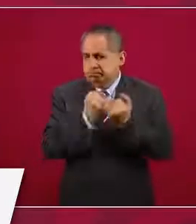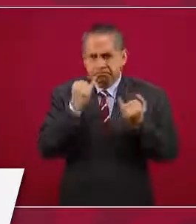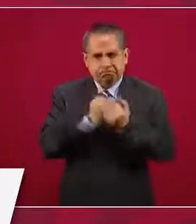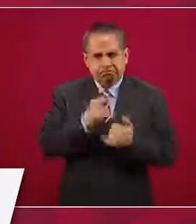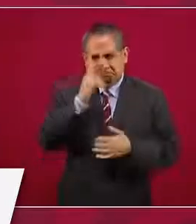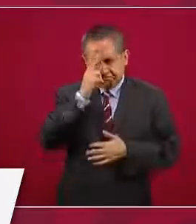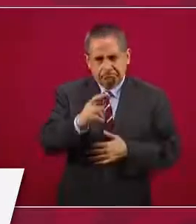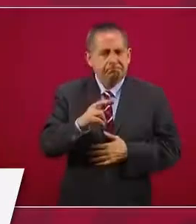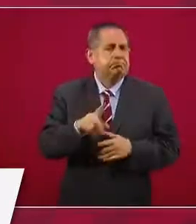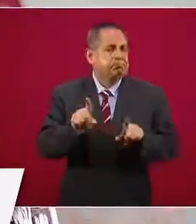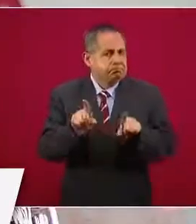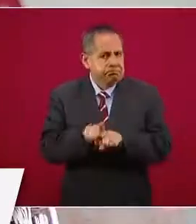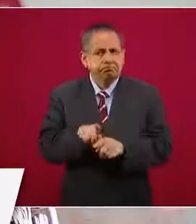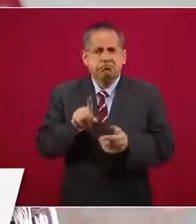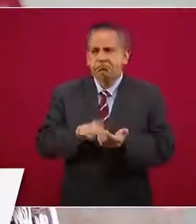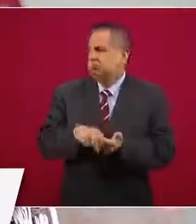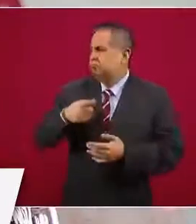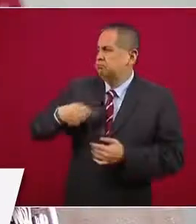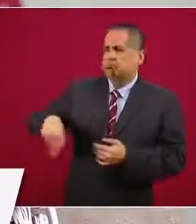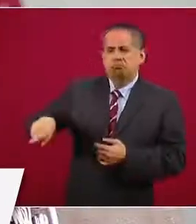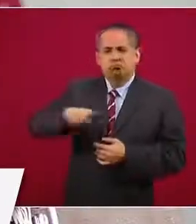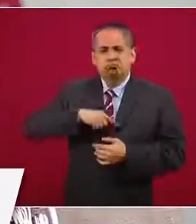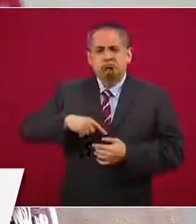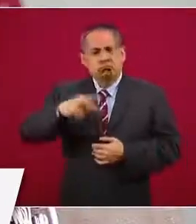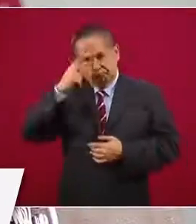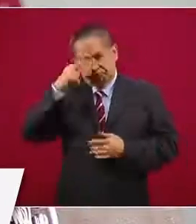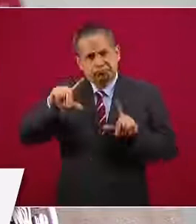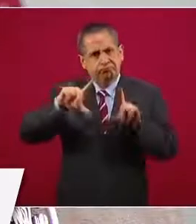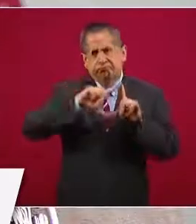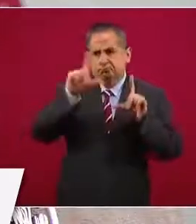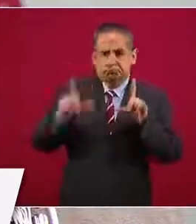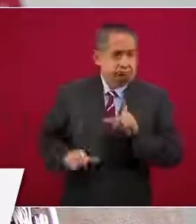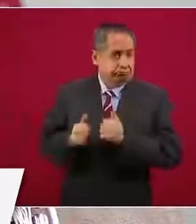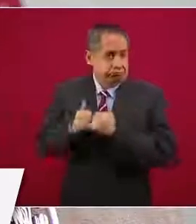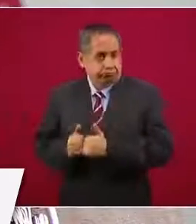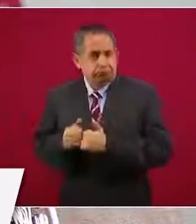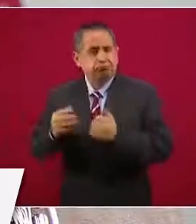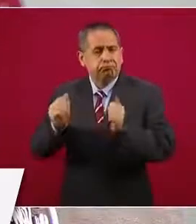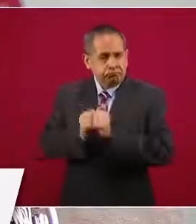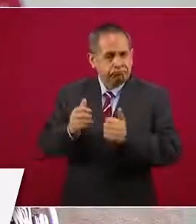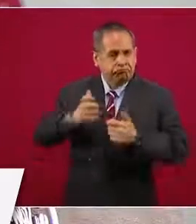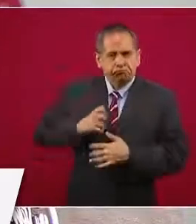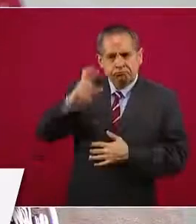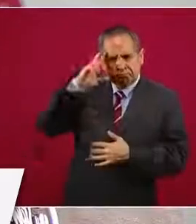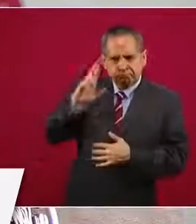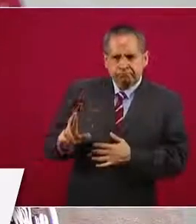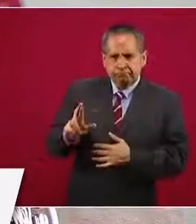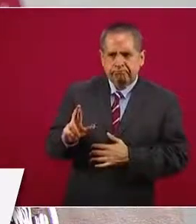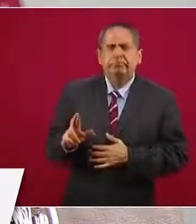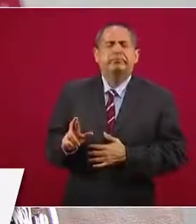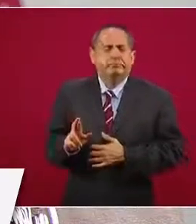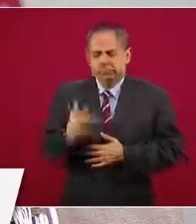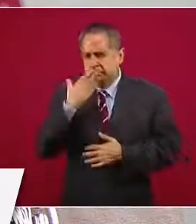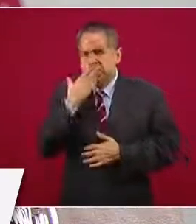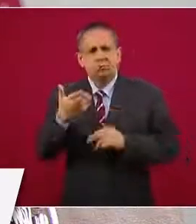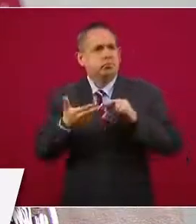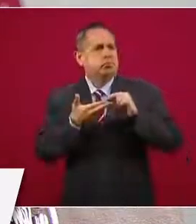estamos en nuestro territorio. Entonces, relación